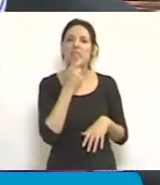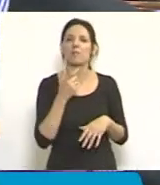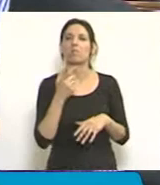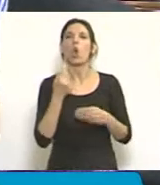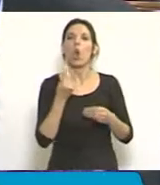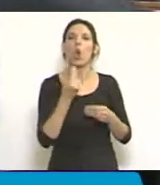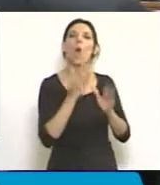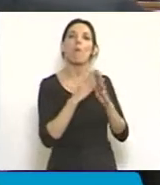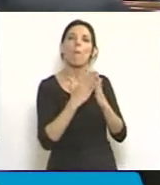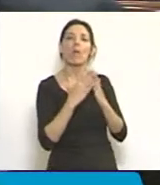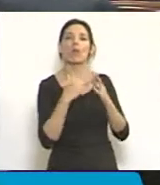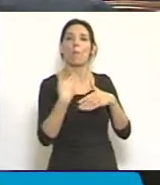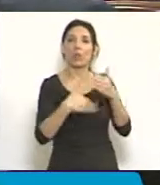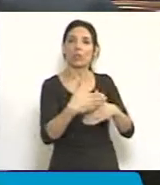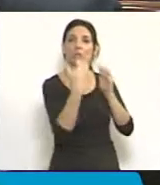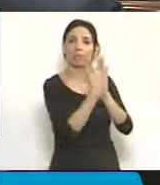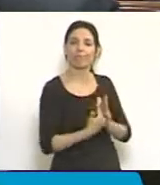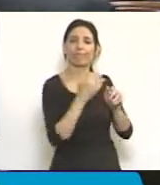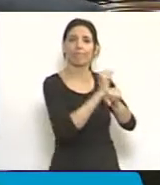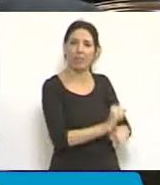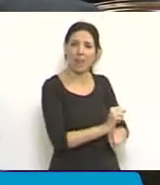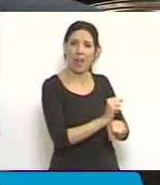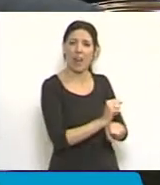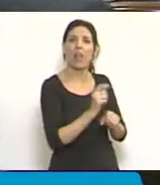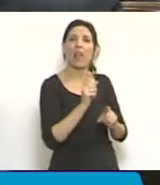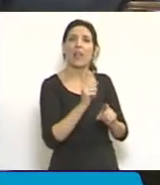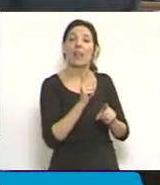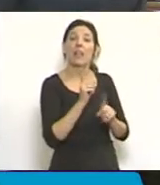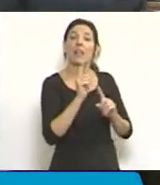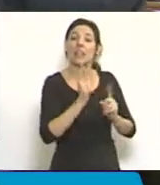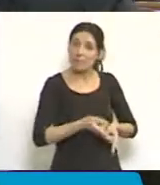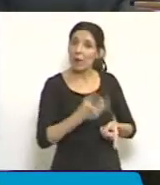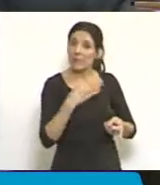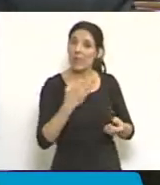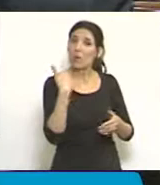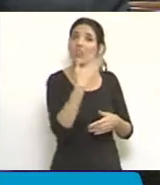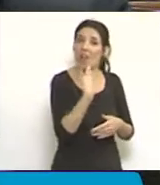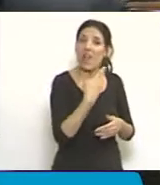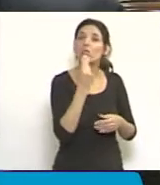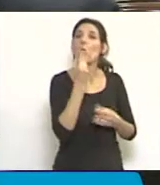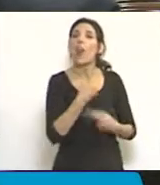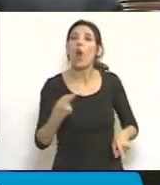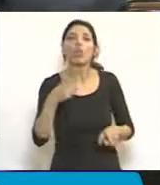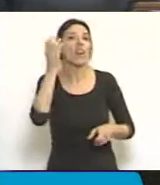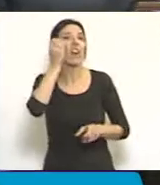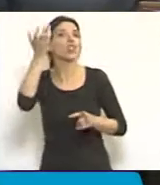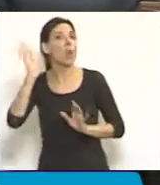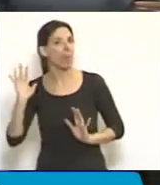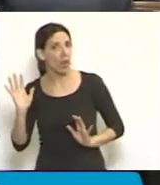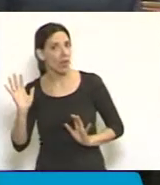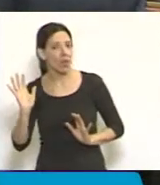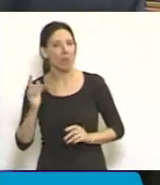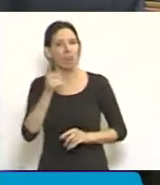Código Profesional Penal, es correcto dejar sentado otro olvido que es un olvido de 150